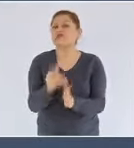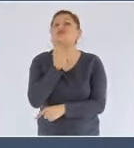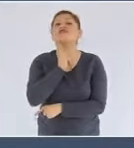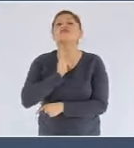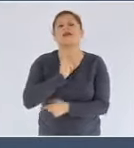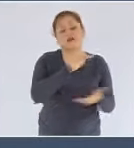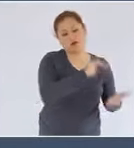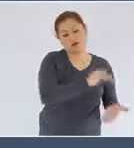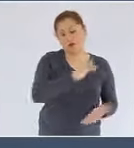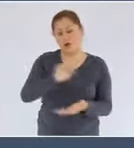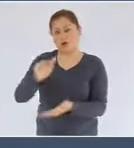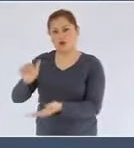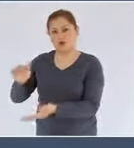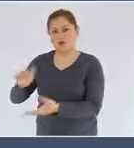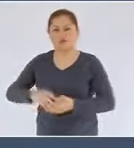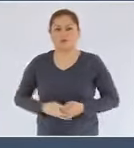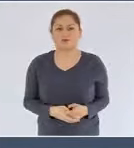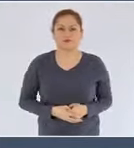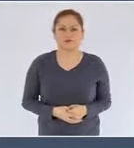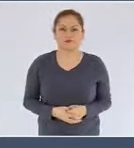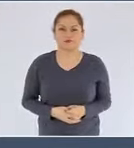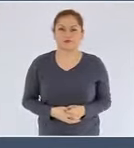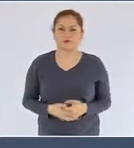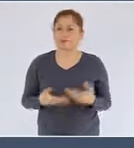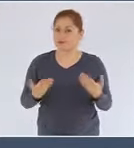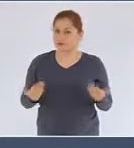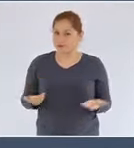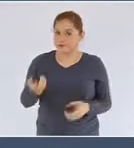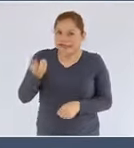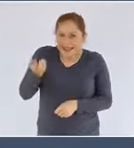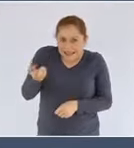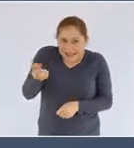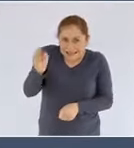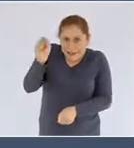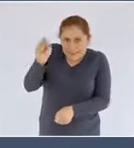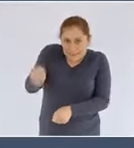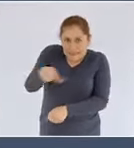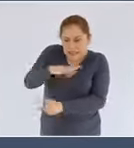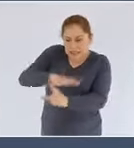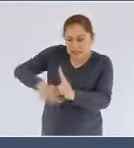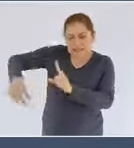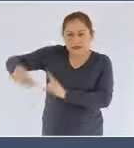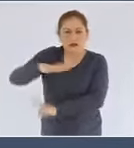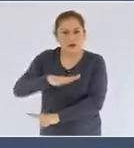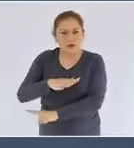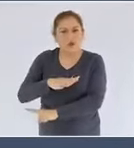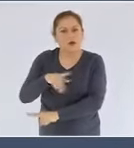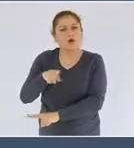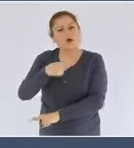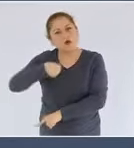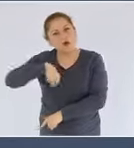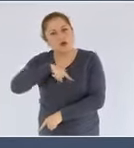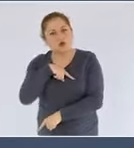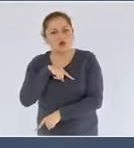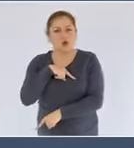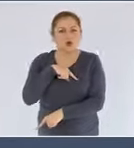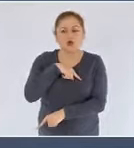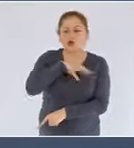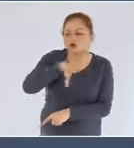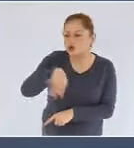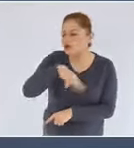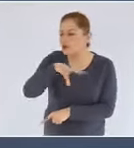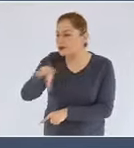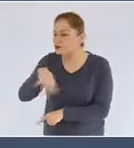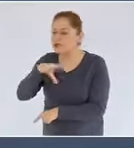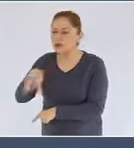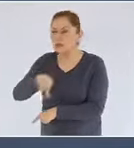crudo equivalente. Dentro de esta misma área, estamos explorando otros yacimientos,